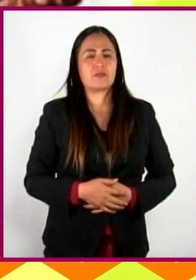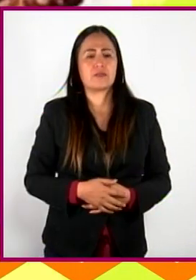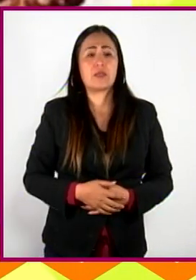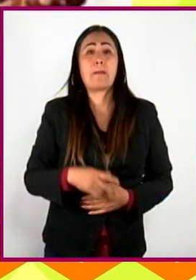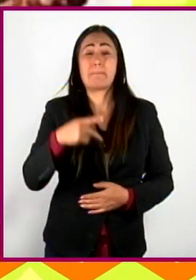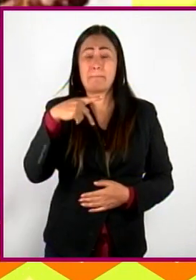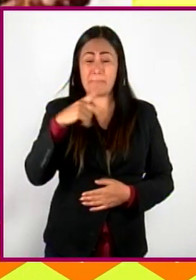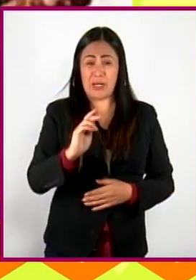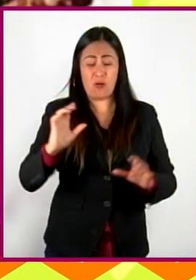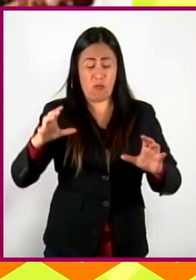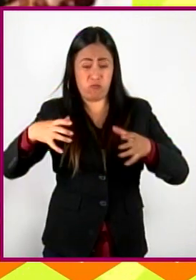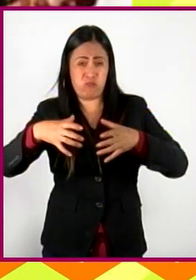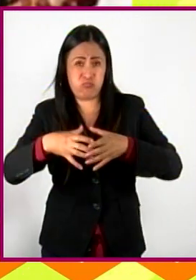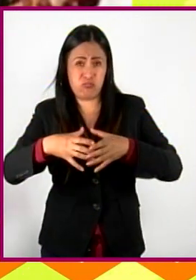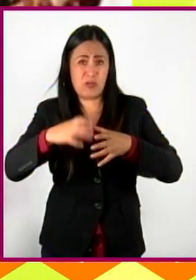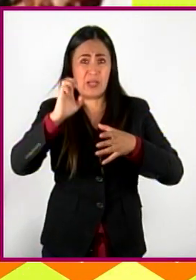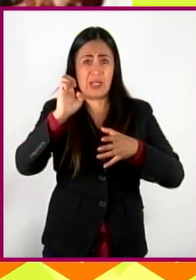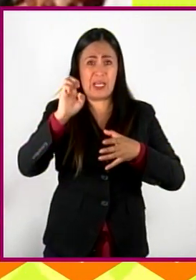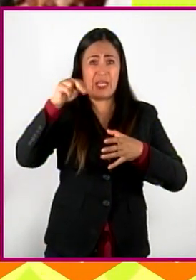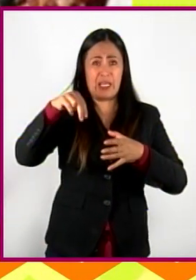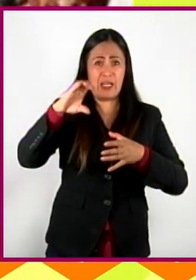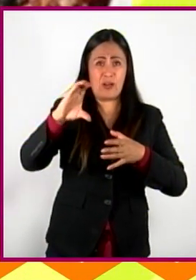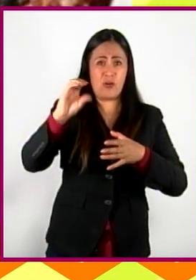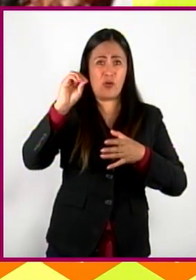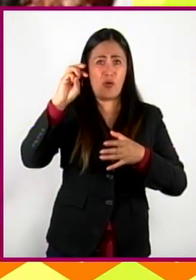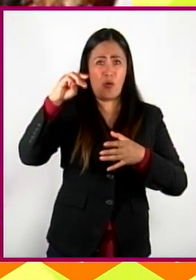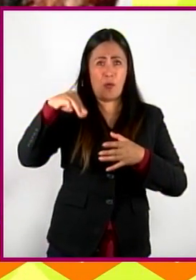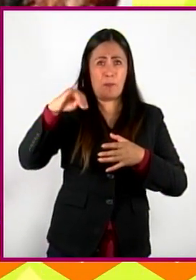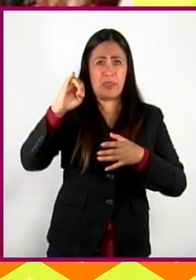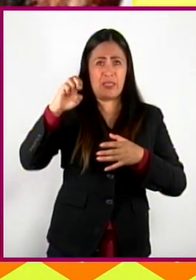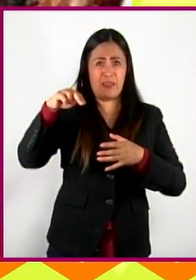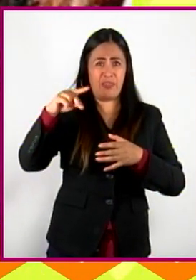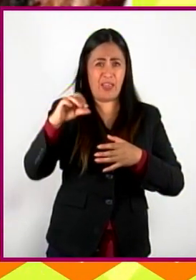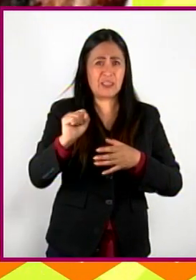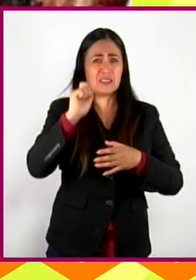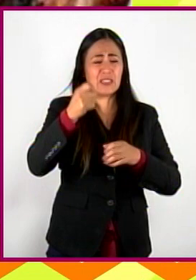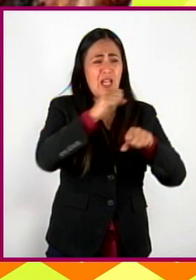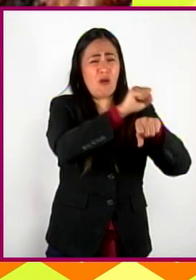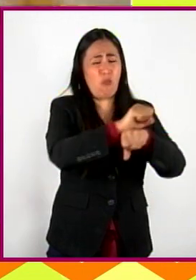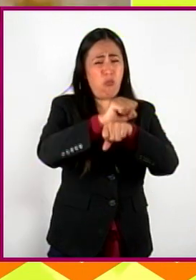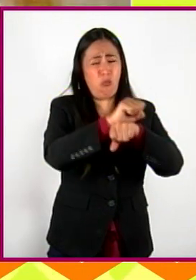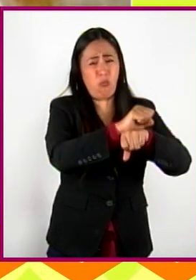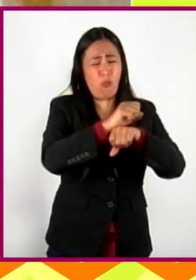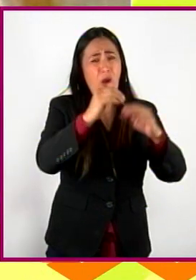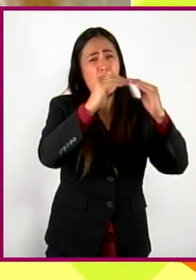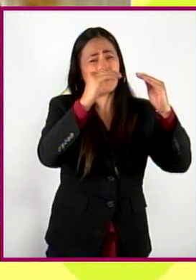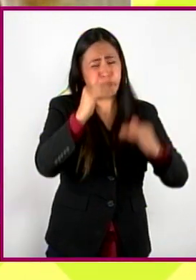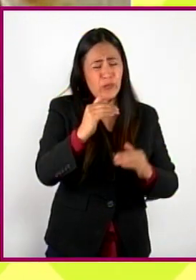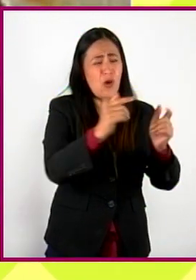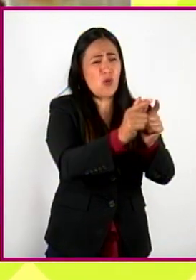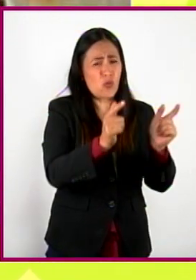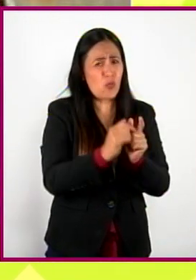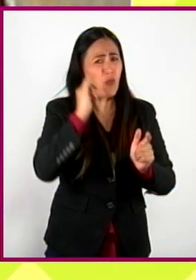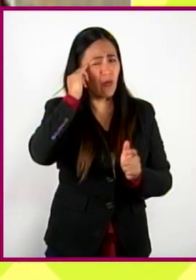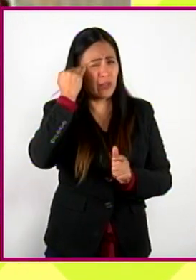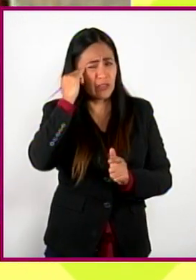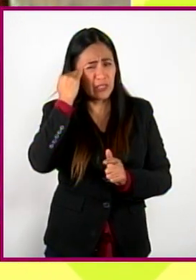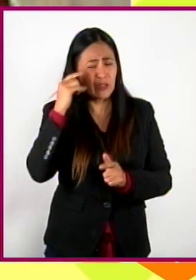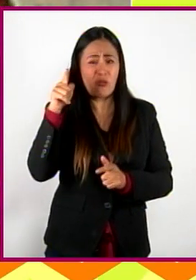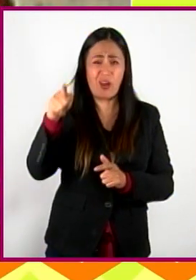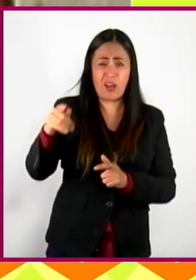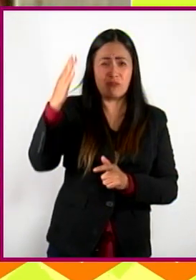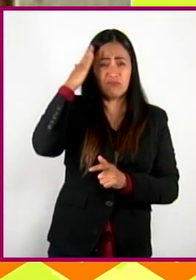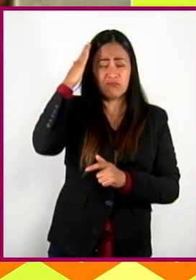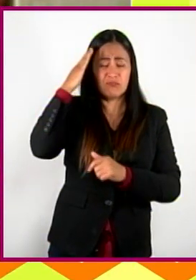las encomiendas significaron el sometimiento y la esclavitud de los indígenas, pues el encomendero tenía a su